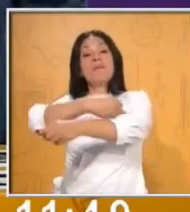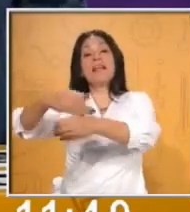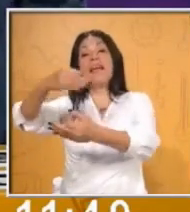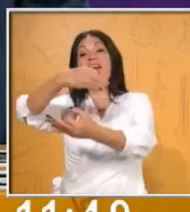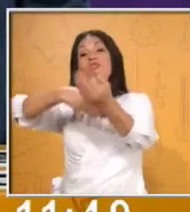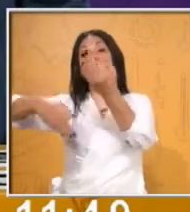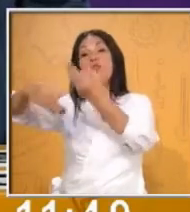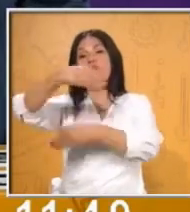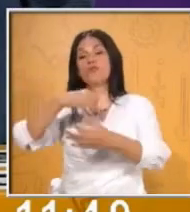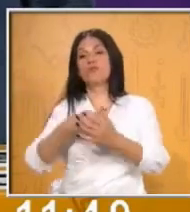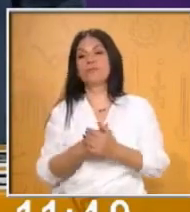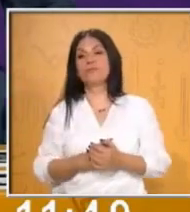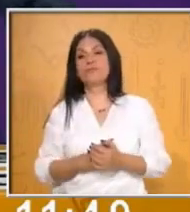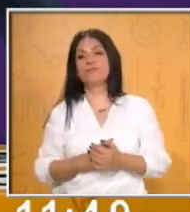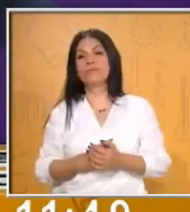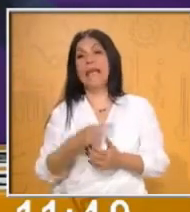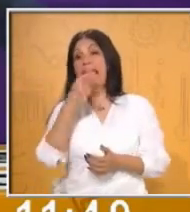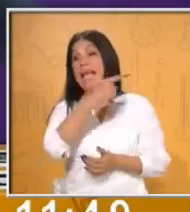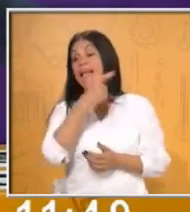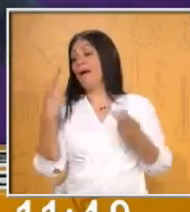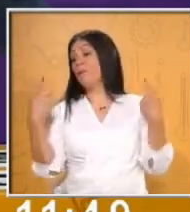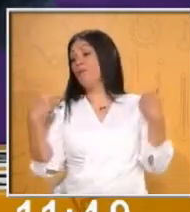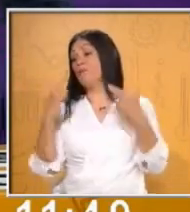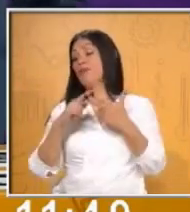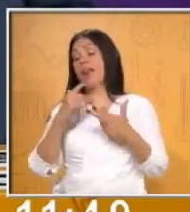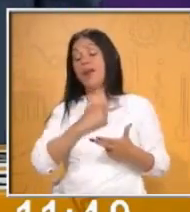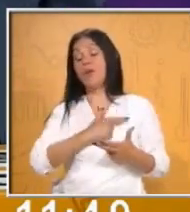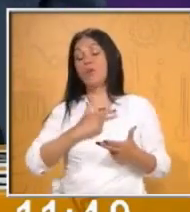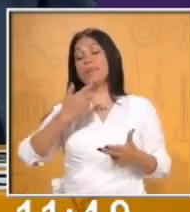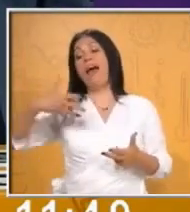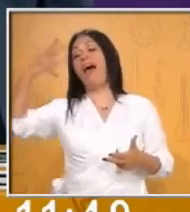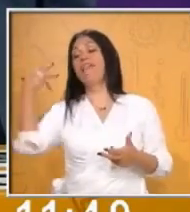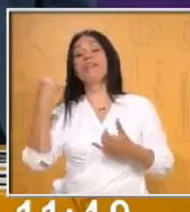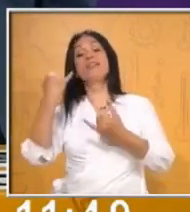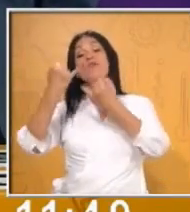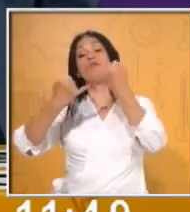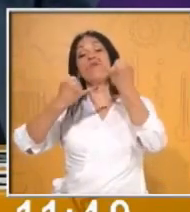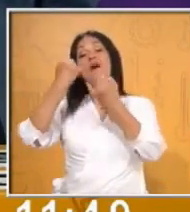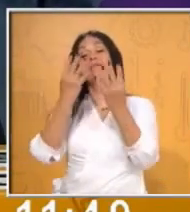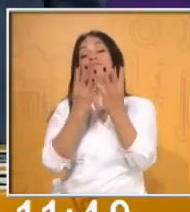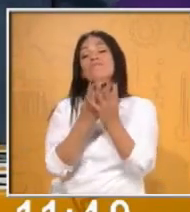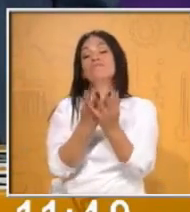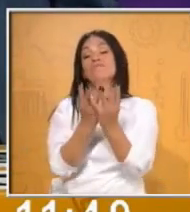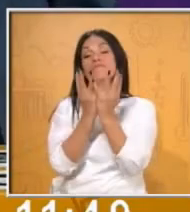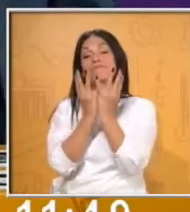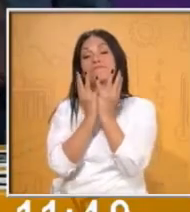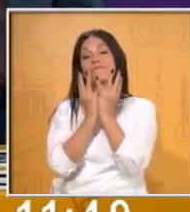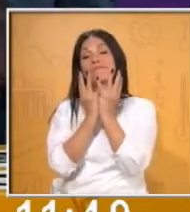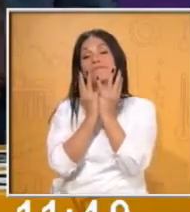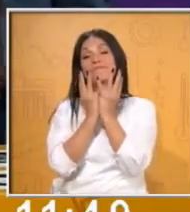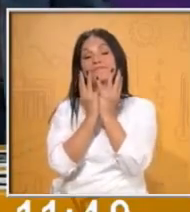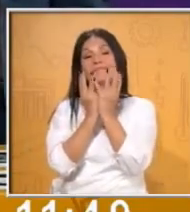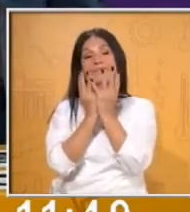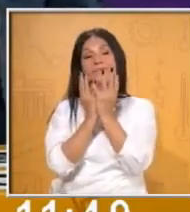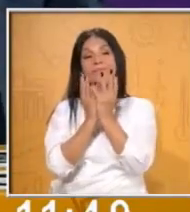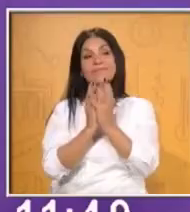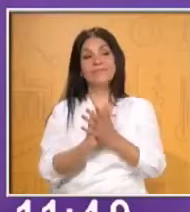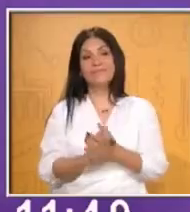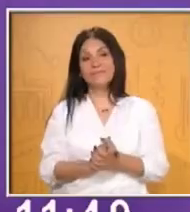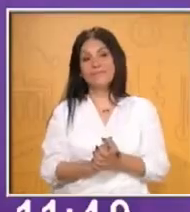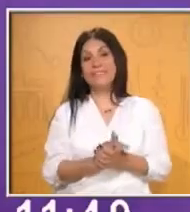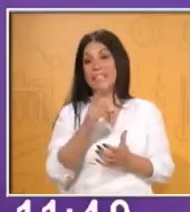a jugar al uno. Cuando nos poníamos a jugar al uno. Muy bien. Le gustan los retos. Claro.